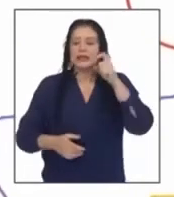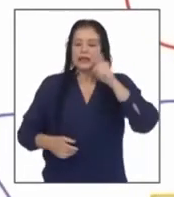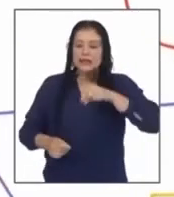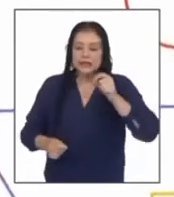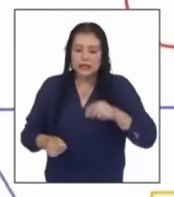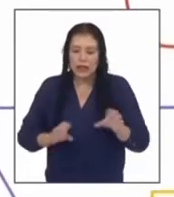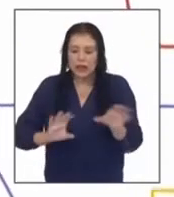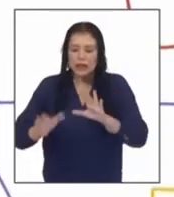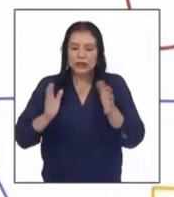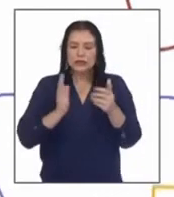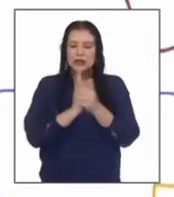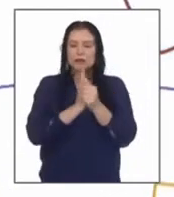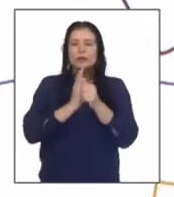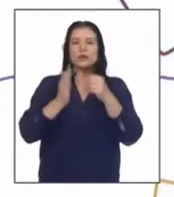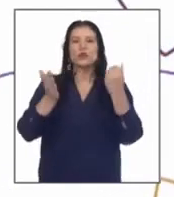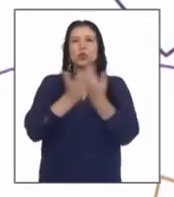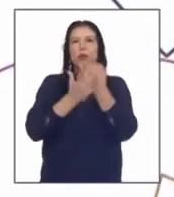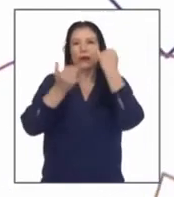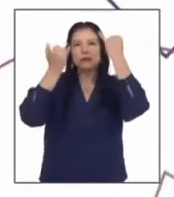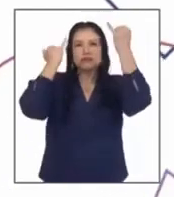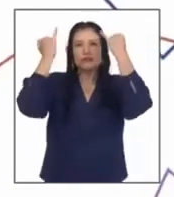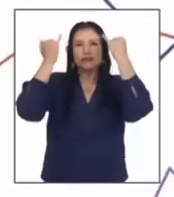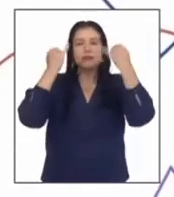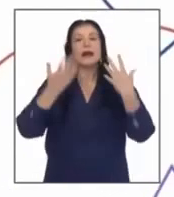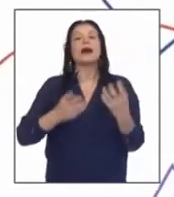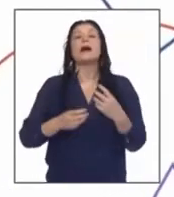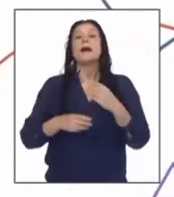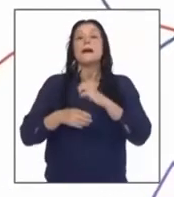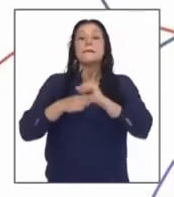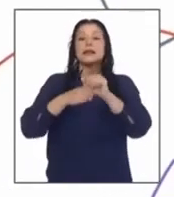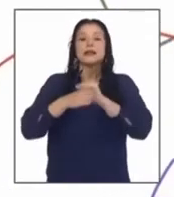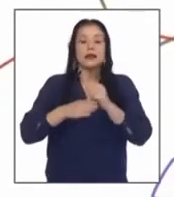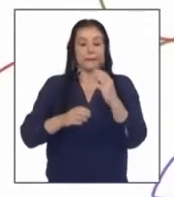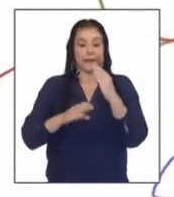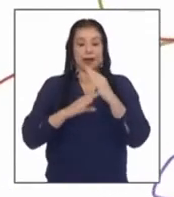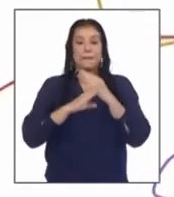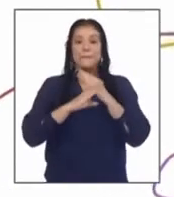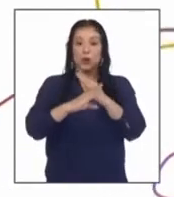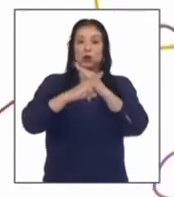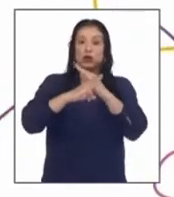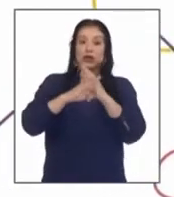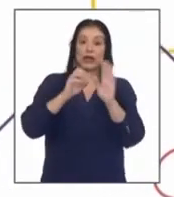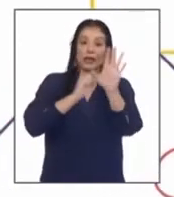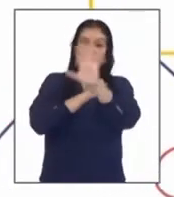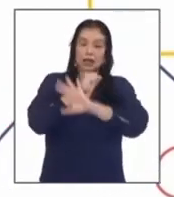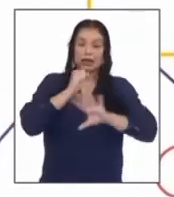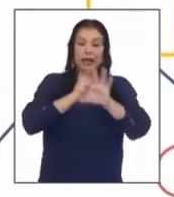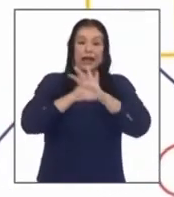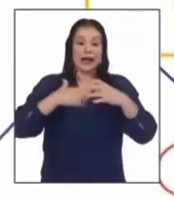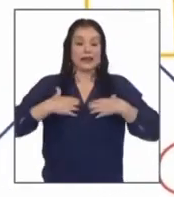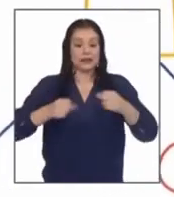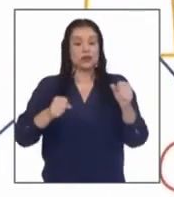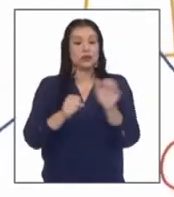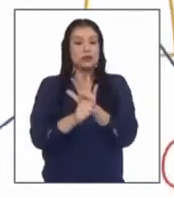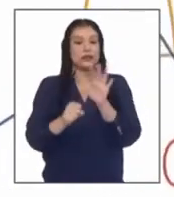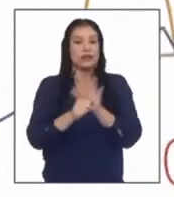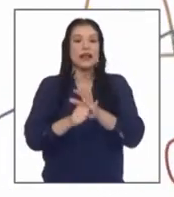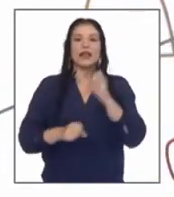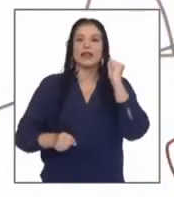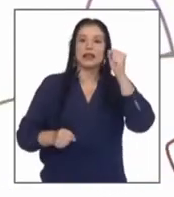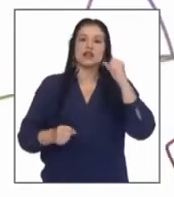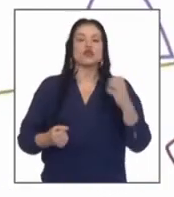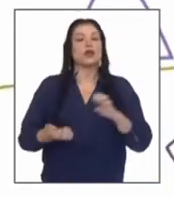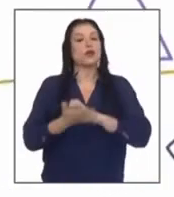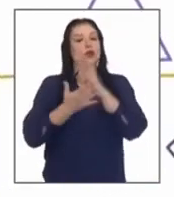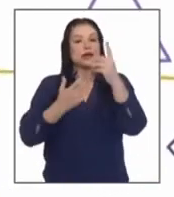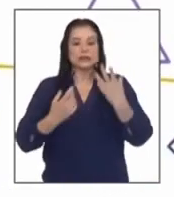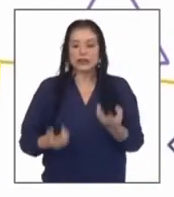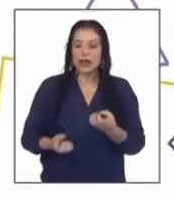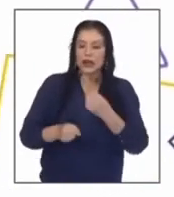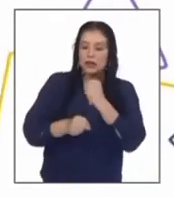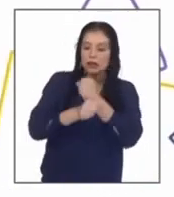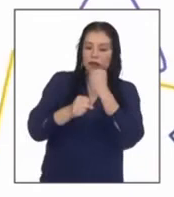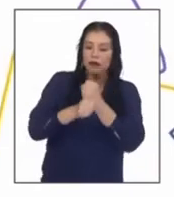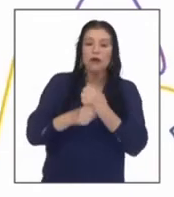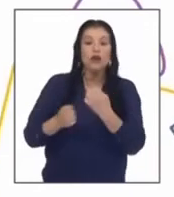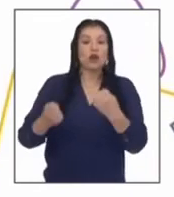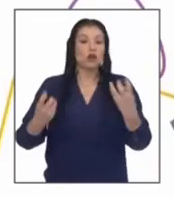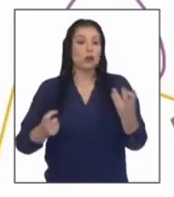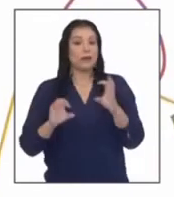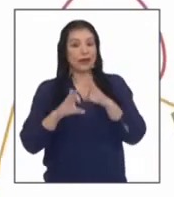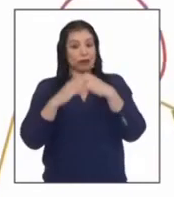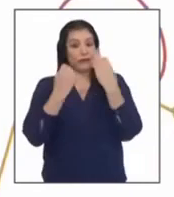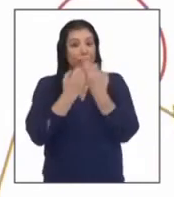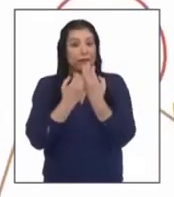de desarrollar e innovar prácticas para proteger la salud integral el derecho a la educación el trabajo y la economía familiar y del país